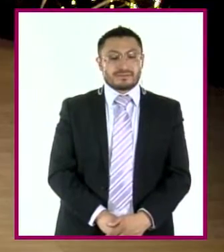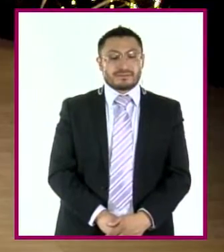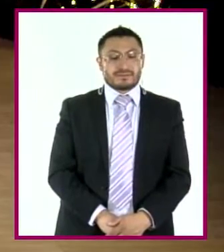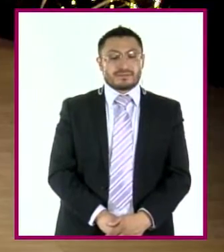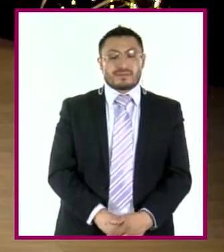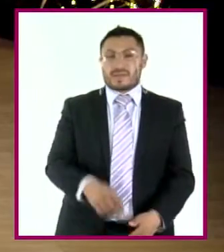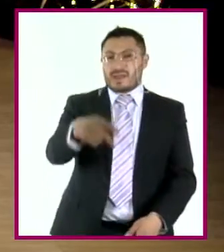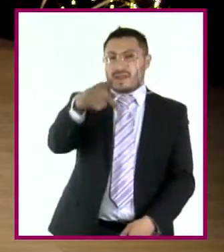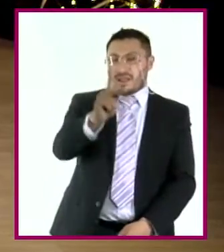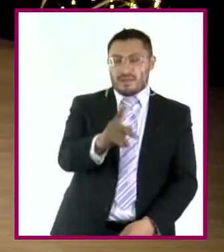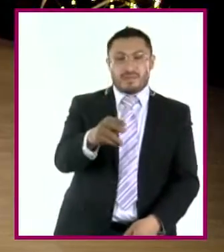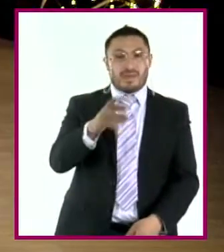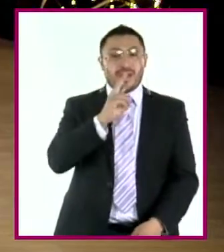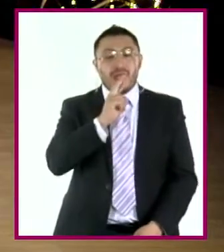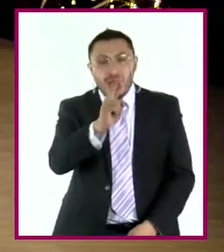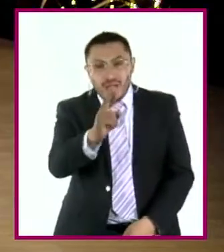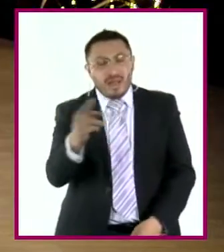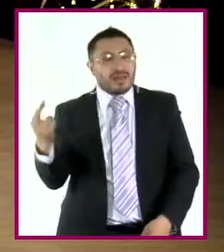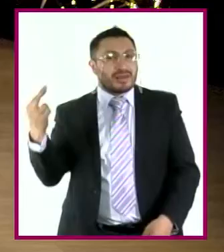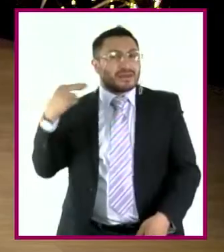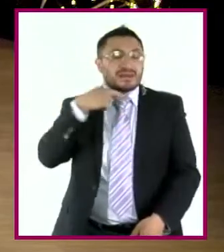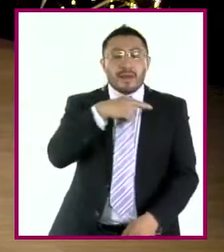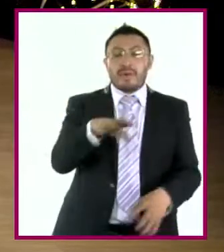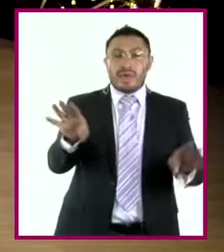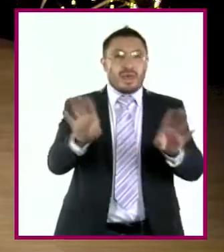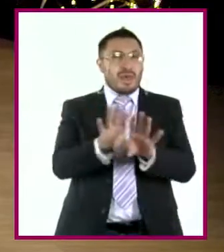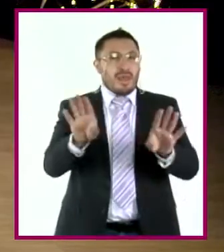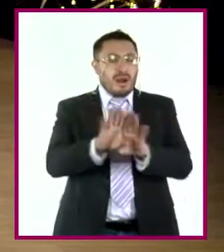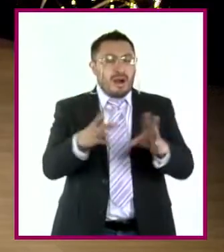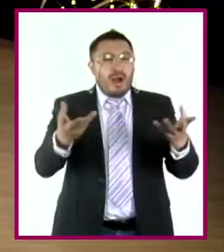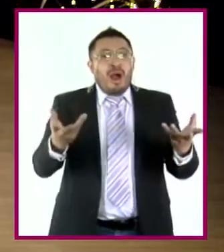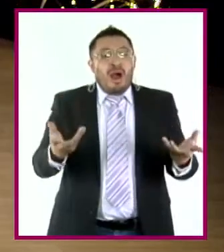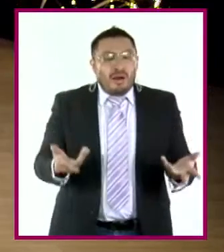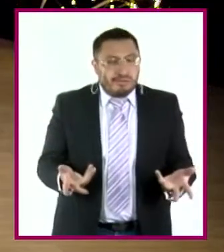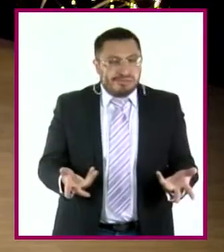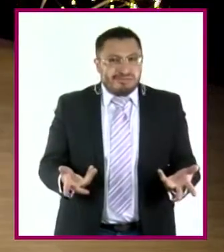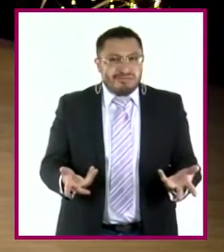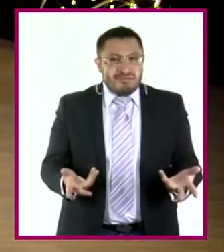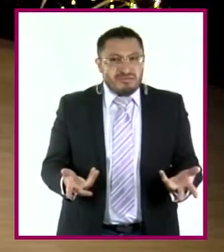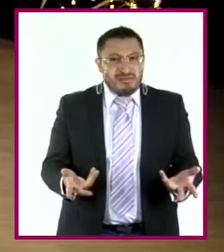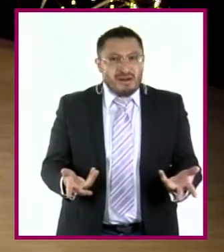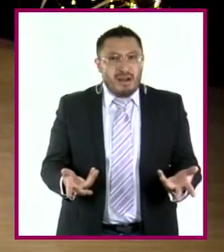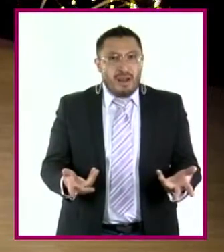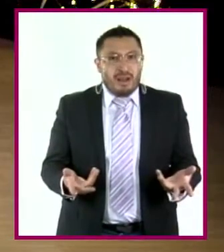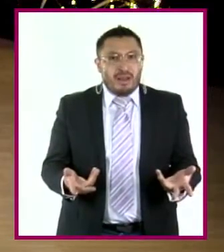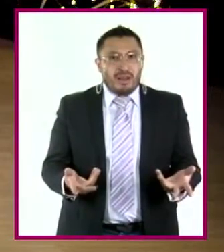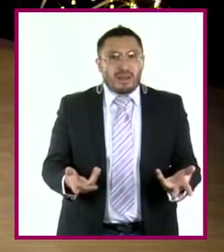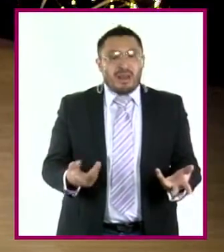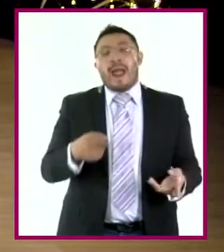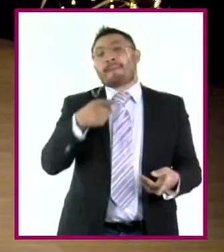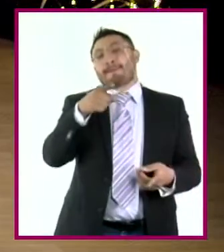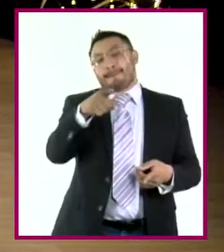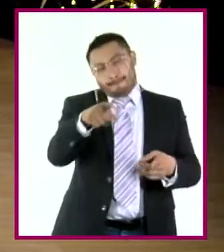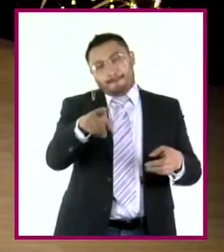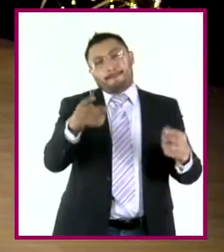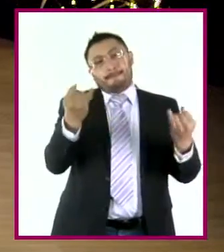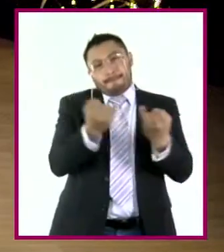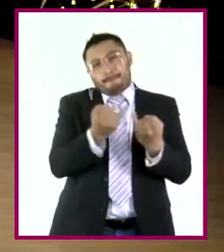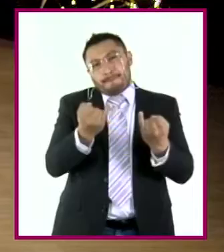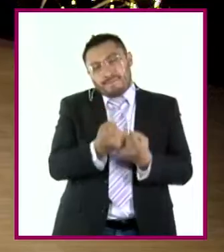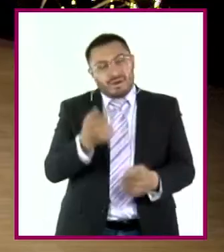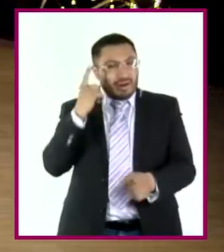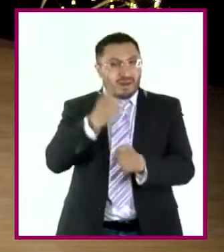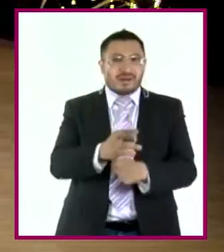Pero, ¿cómo fue que resolvió el problema de sumar los 100 primeros números tan rápidamente? Pues, ¿cómo harías tú para llegar al resultado